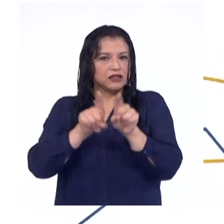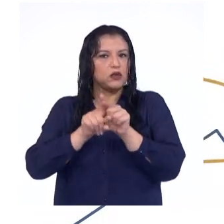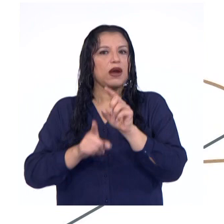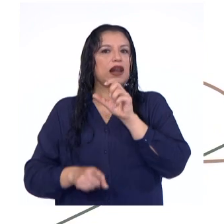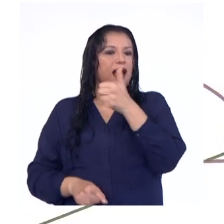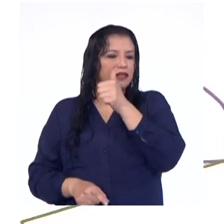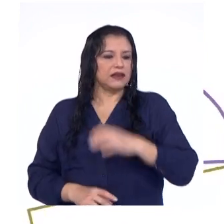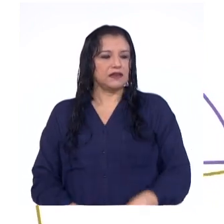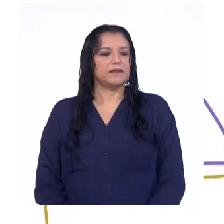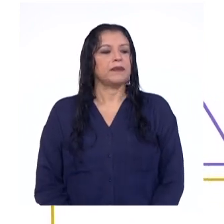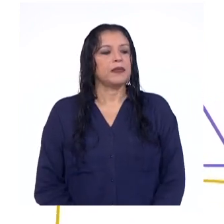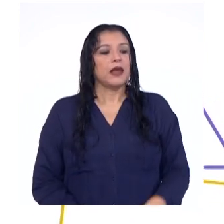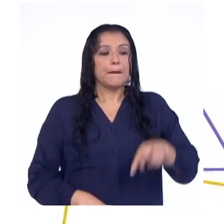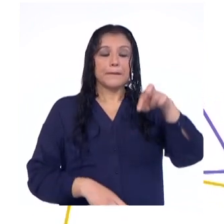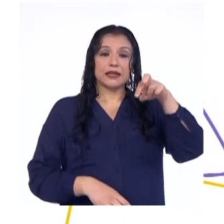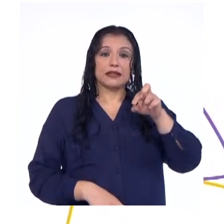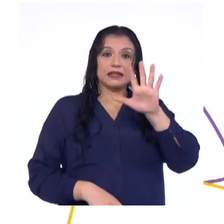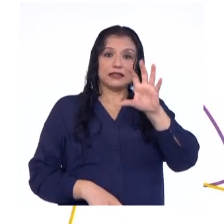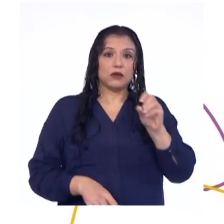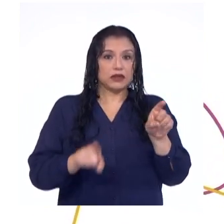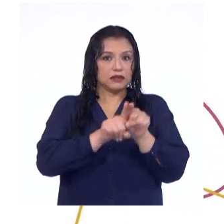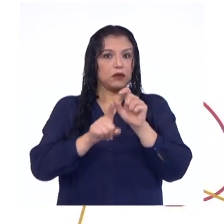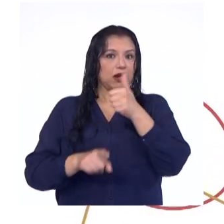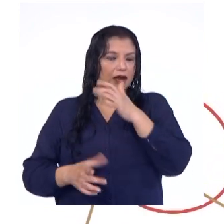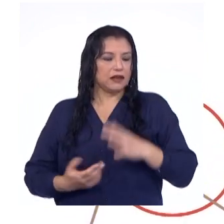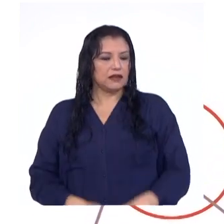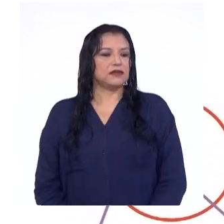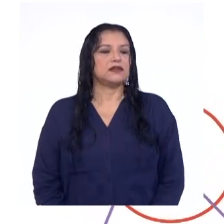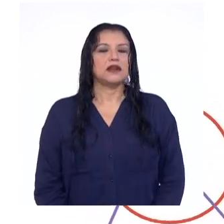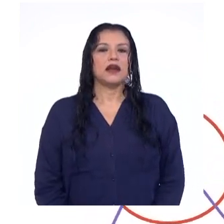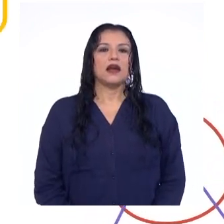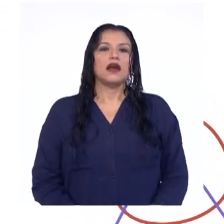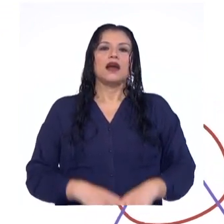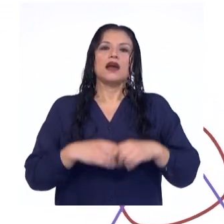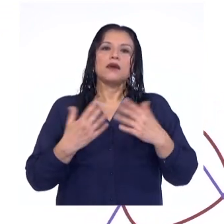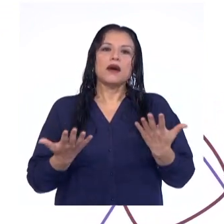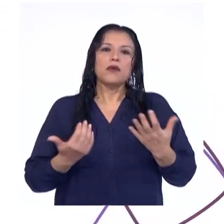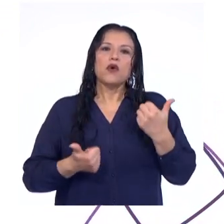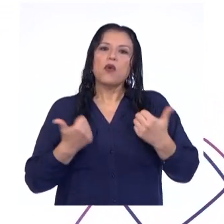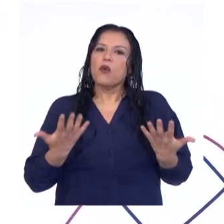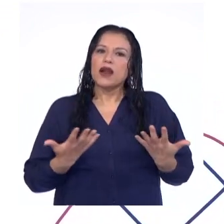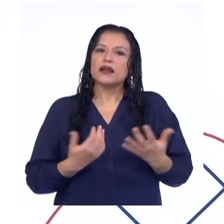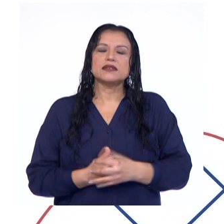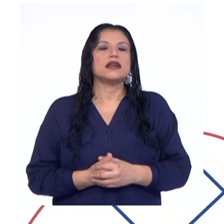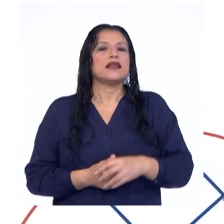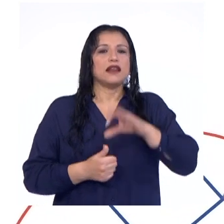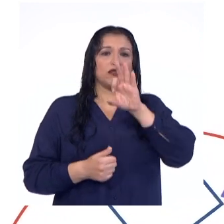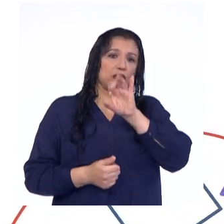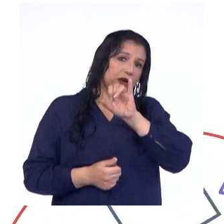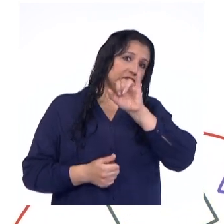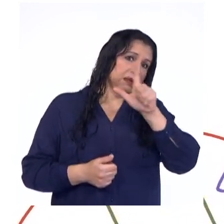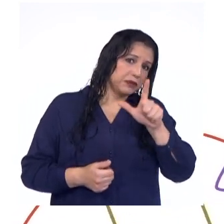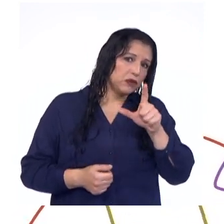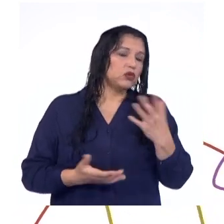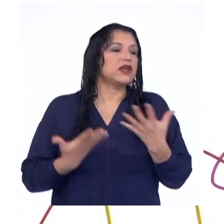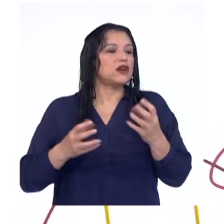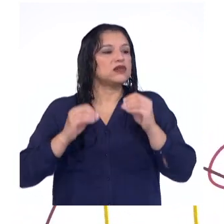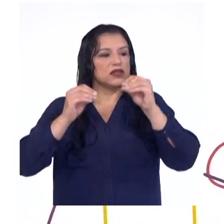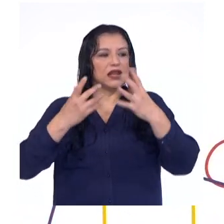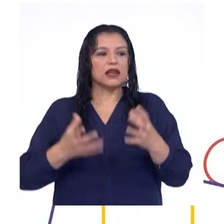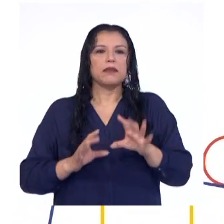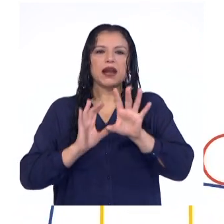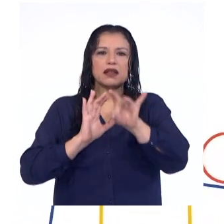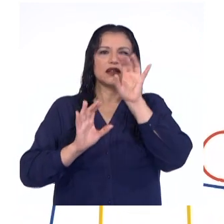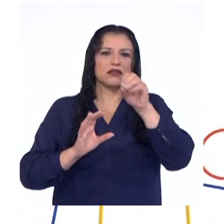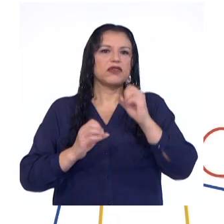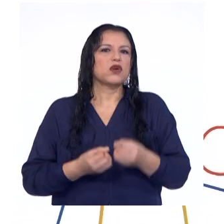percentil 50 es igual a 10. Ubicamos qué valor de la frecuencia absoluta acumulada lo contiene para identificar el número